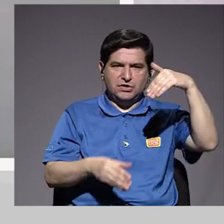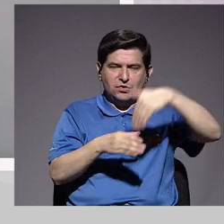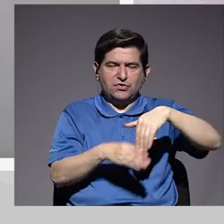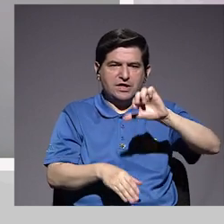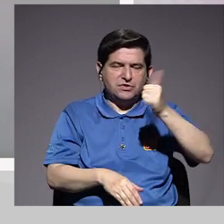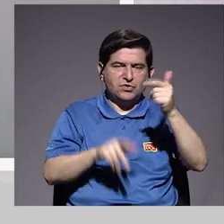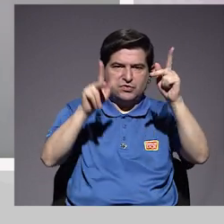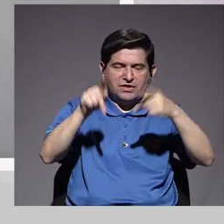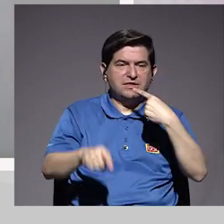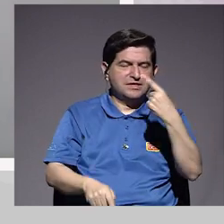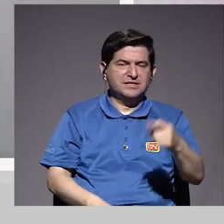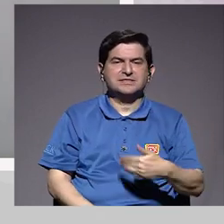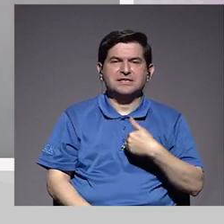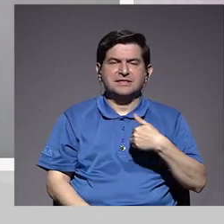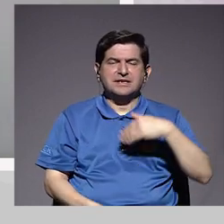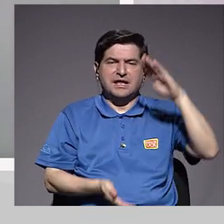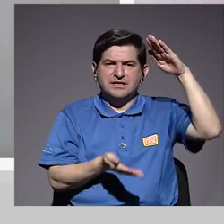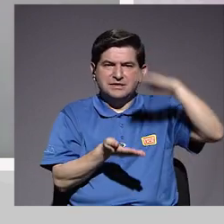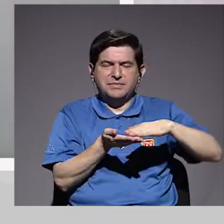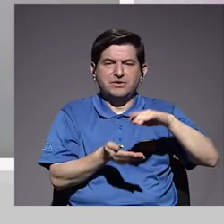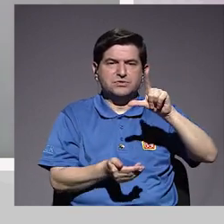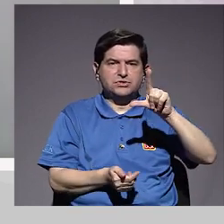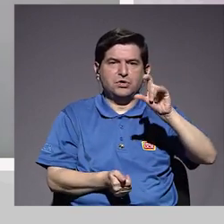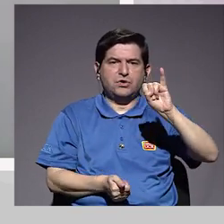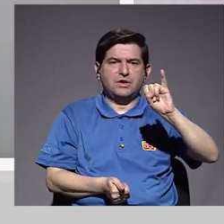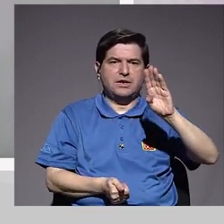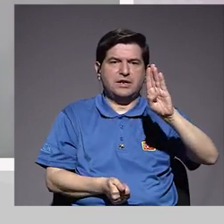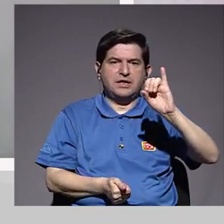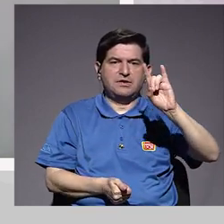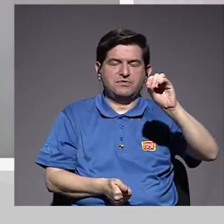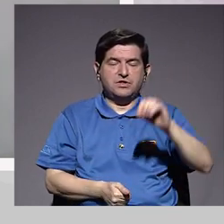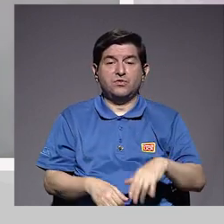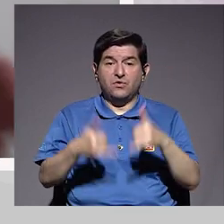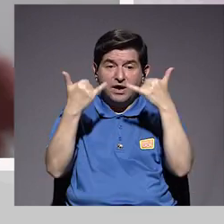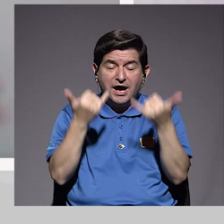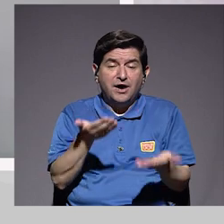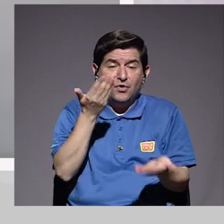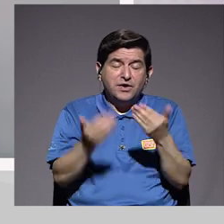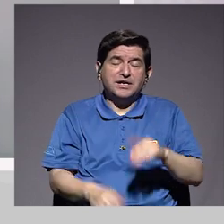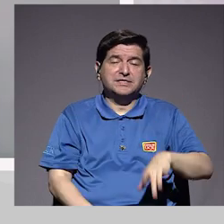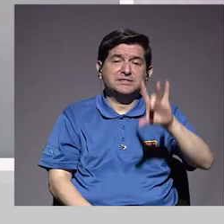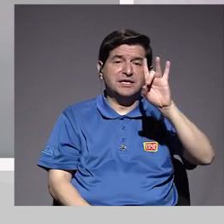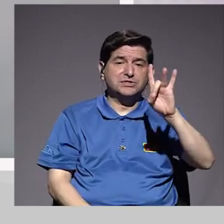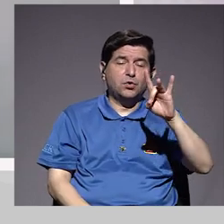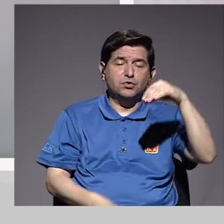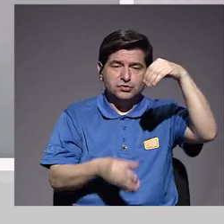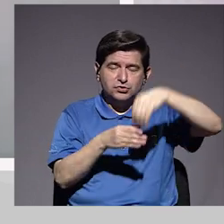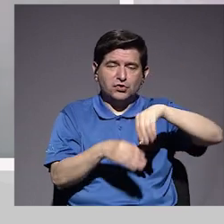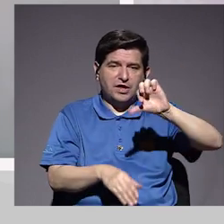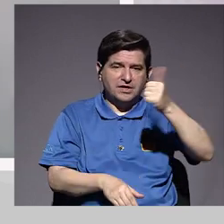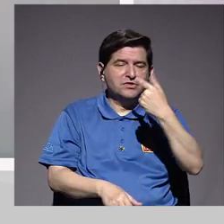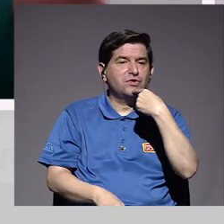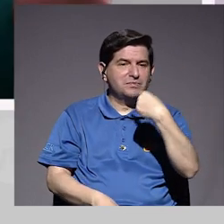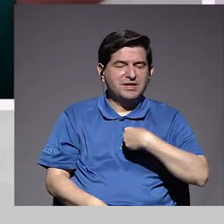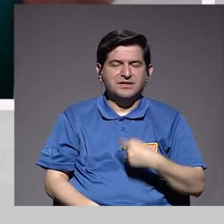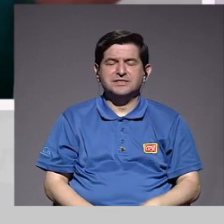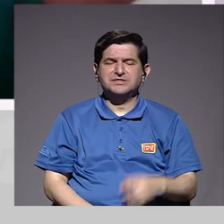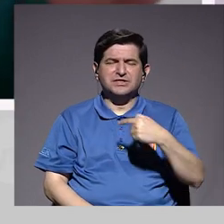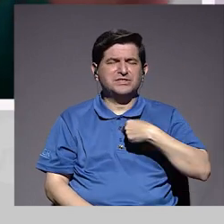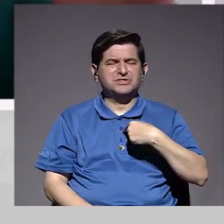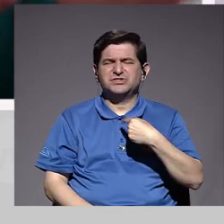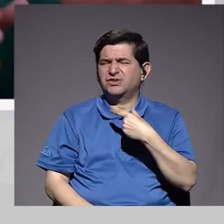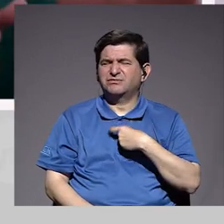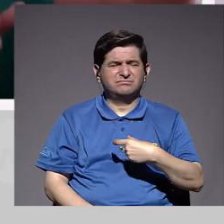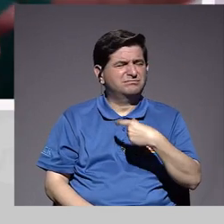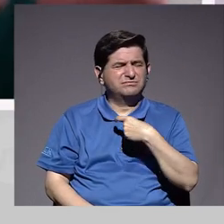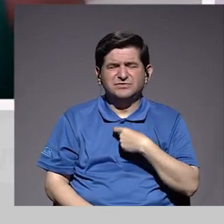pacientes me preguntan o me dicen que tienen disminución de líbido y actualmente yo diría 8 de cada 10 pacientes me están diciendo, Doctor, tengo